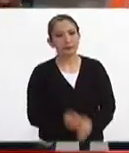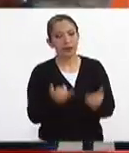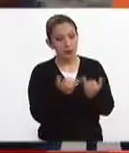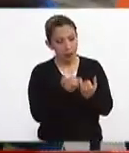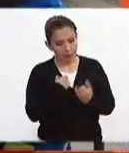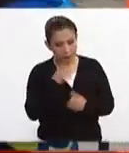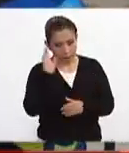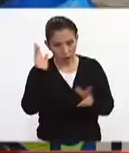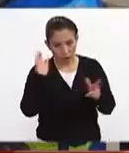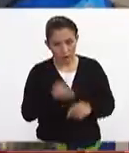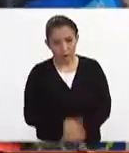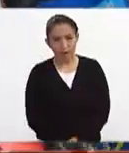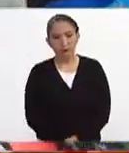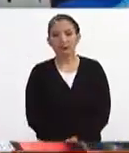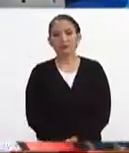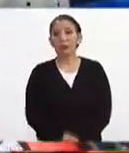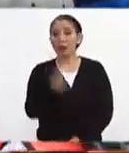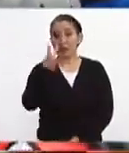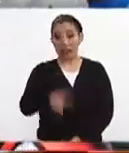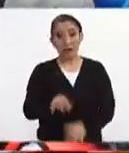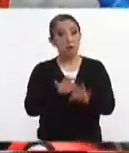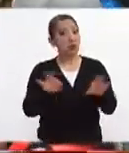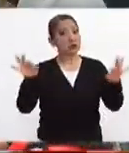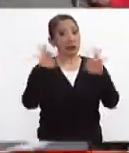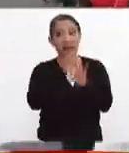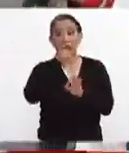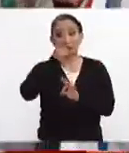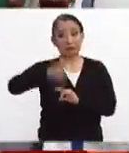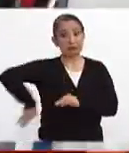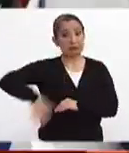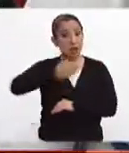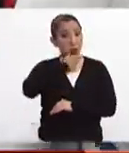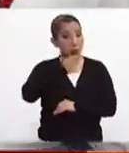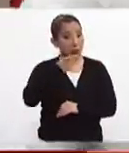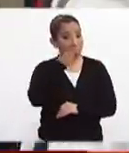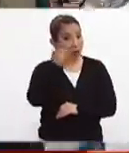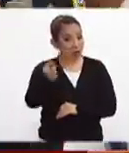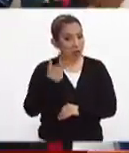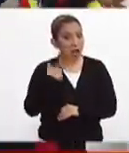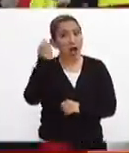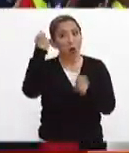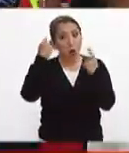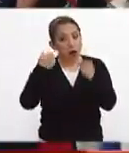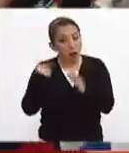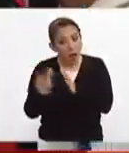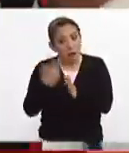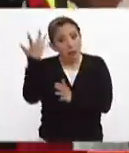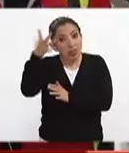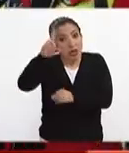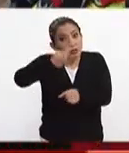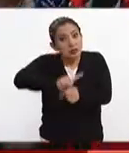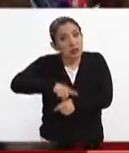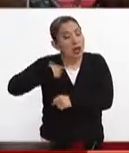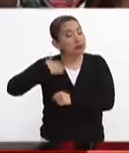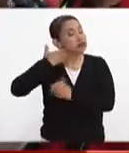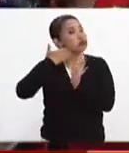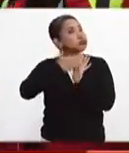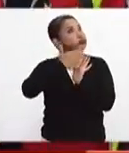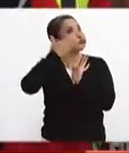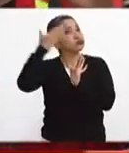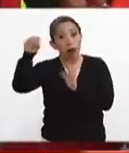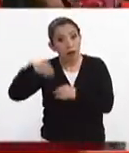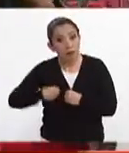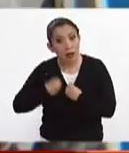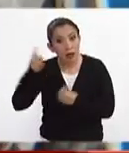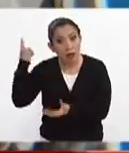auditoria. Pues sin duda, Ana Cris, importante lo que él nos está diciendo, ¿no? Han tenido casos de hasta diez días de recuperación de gente